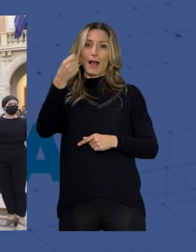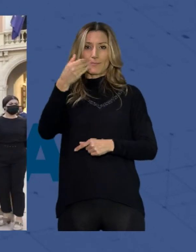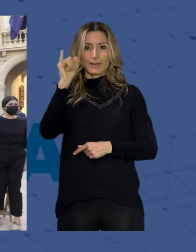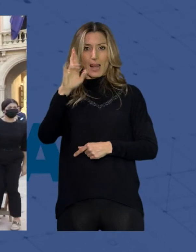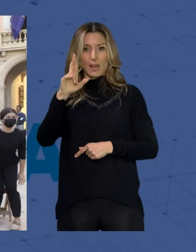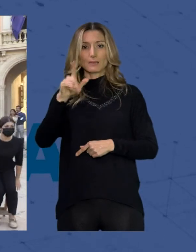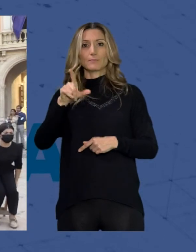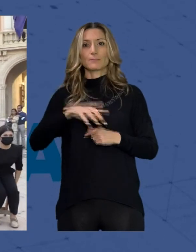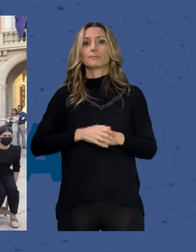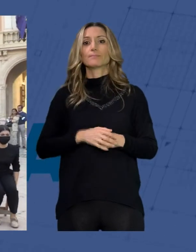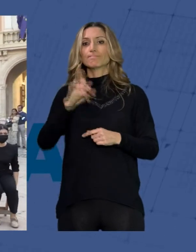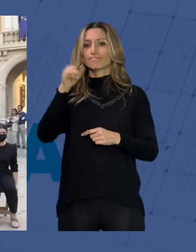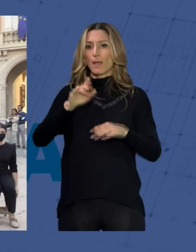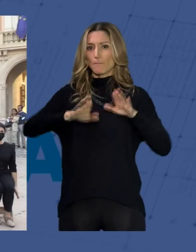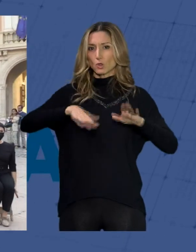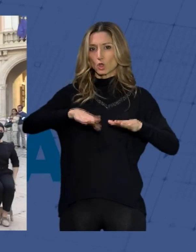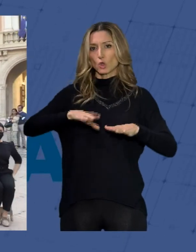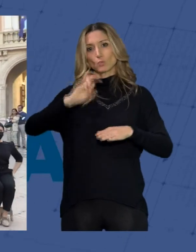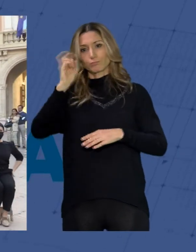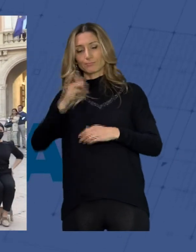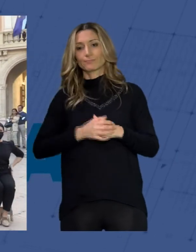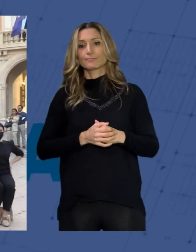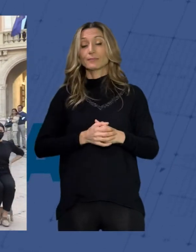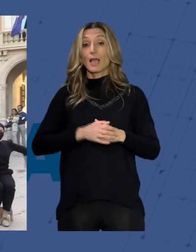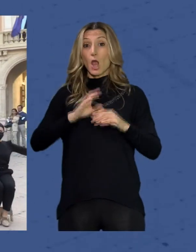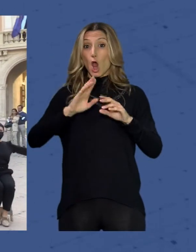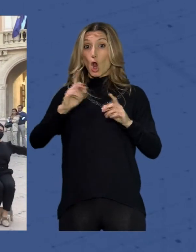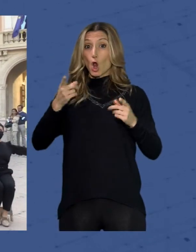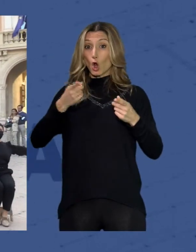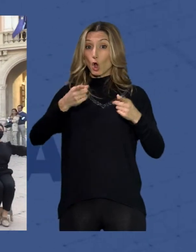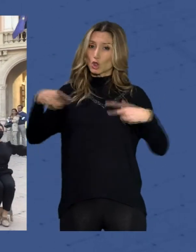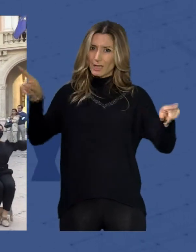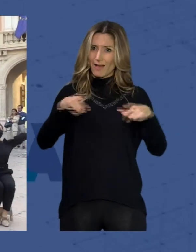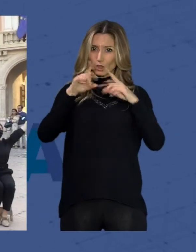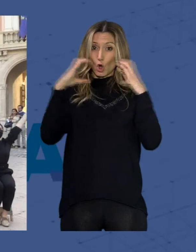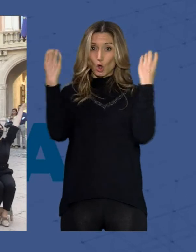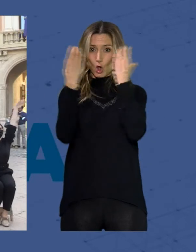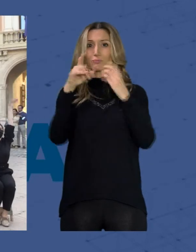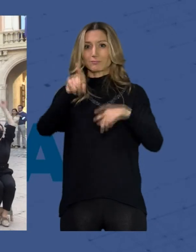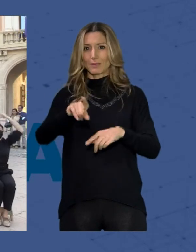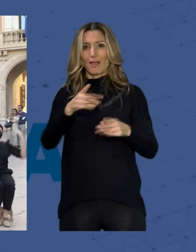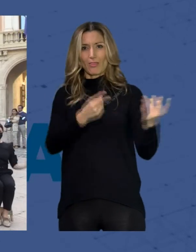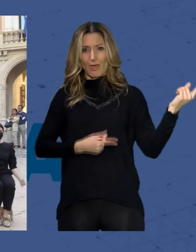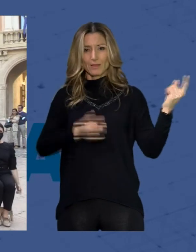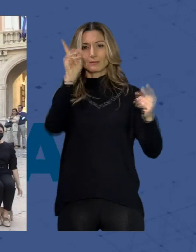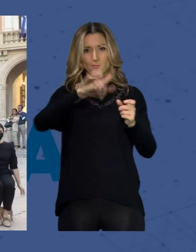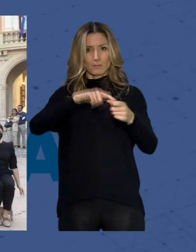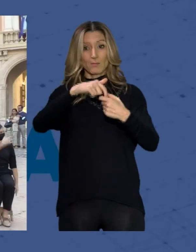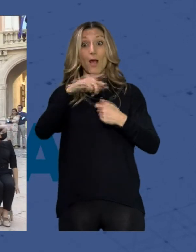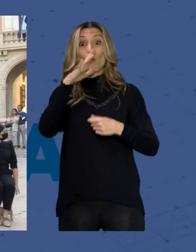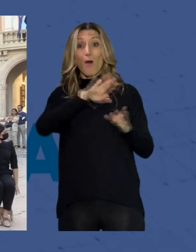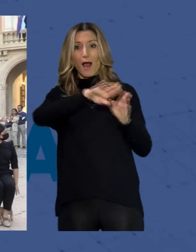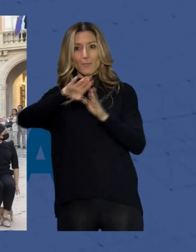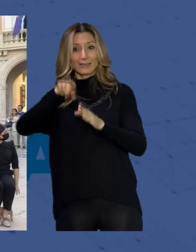Johnny Cortés El conservatorio de danza Quina Jiménez también aporta su granito de arena al margen de este pequeño adelanto